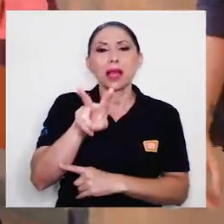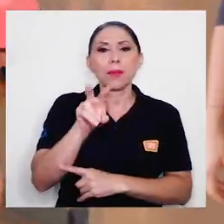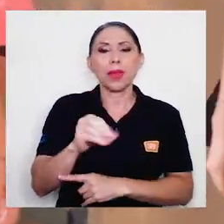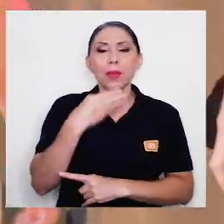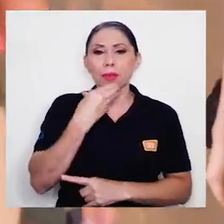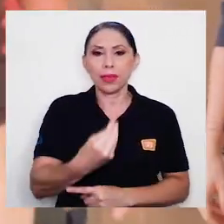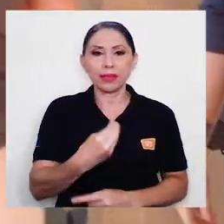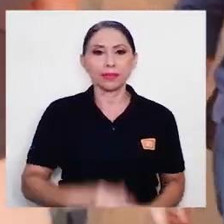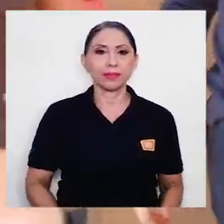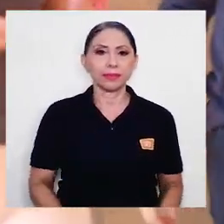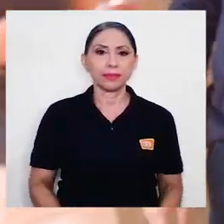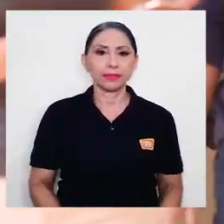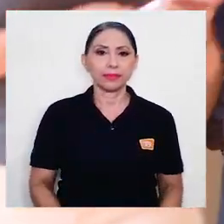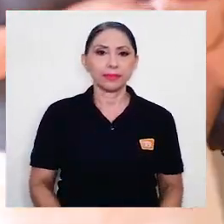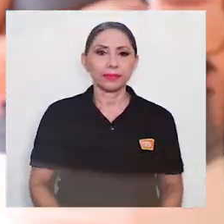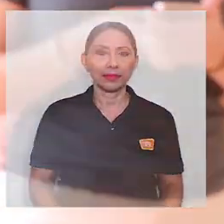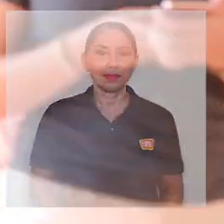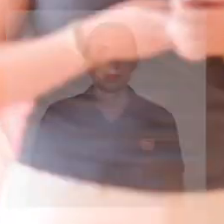de diciembre.